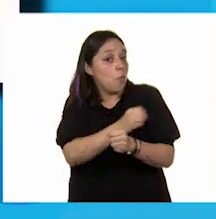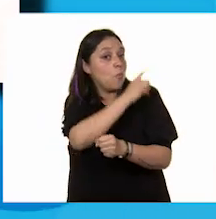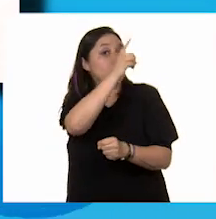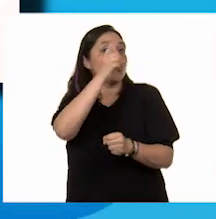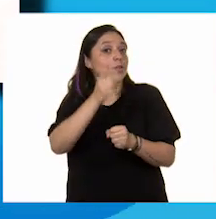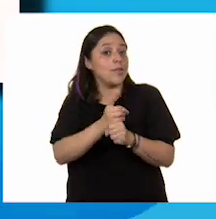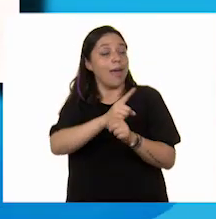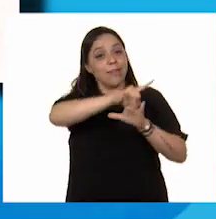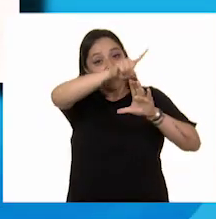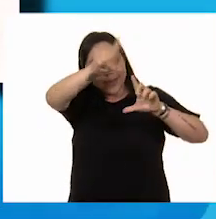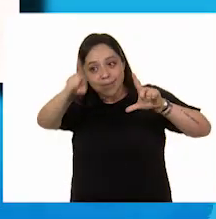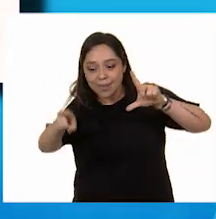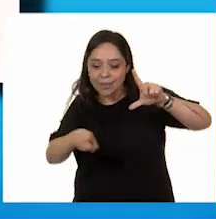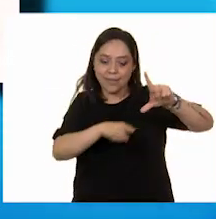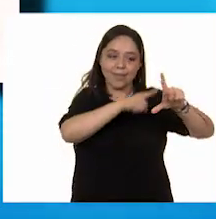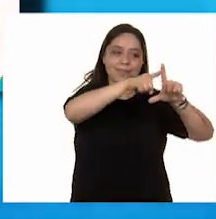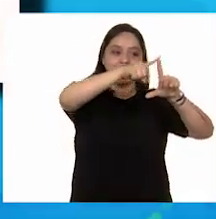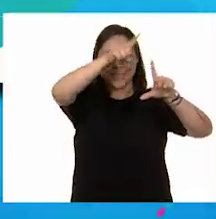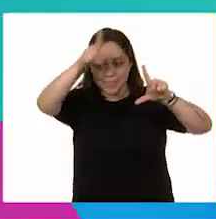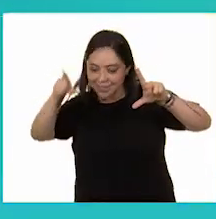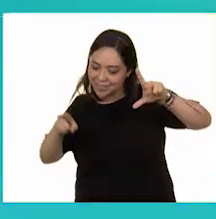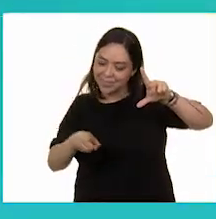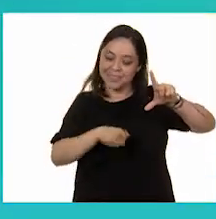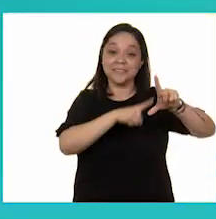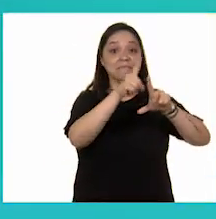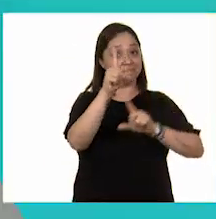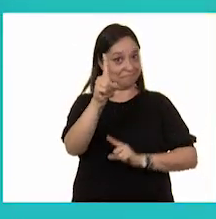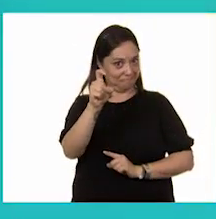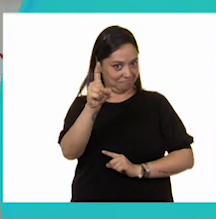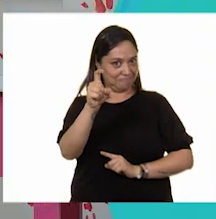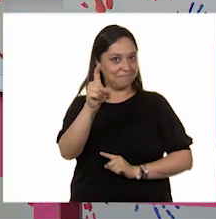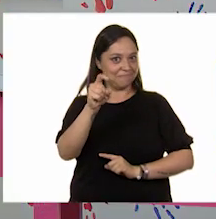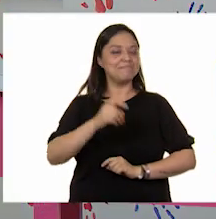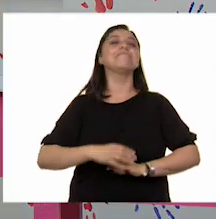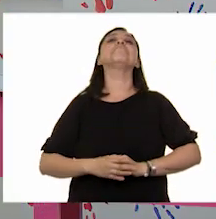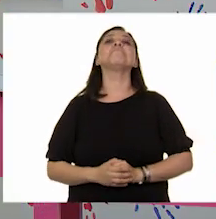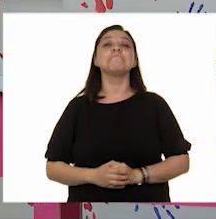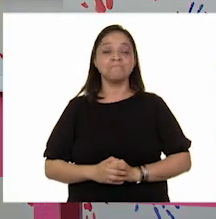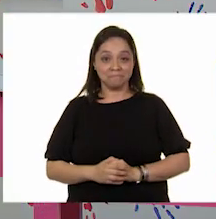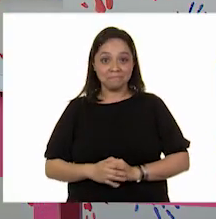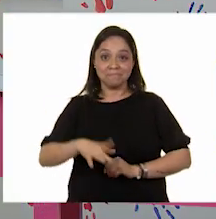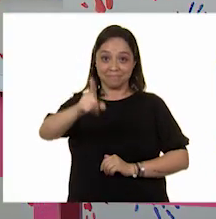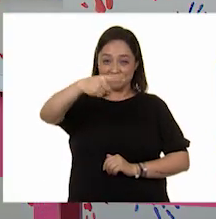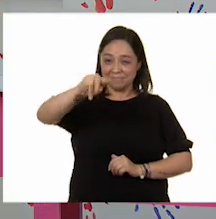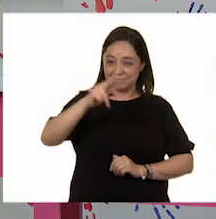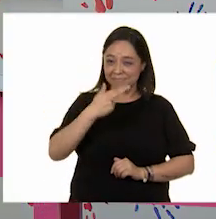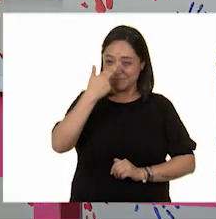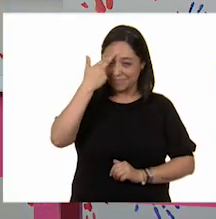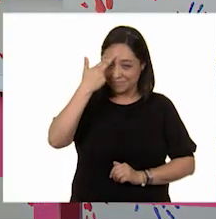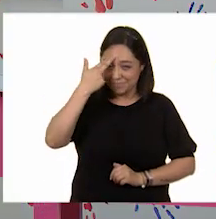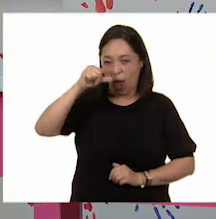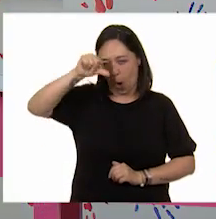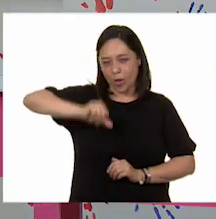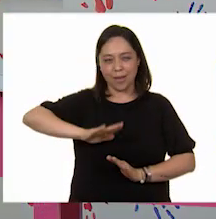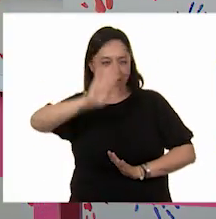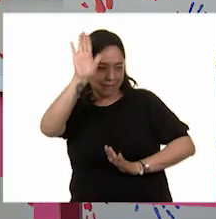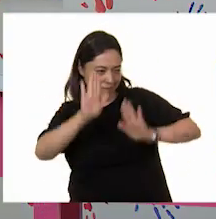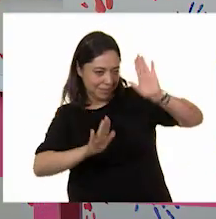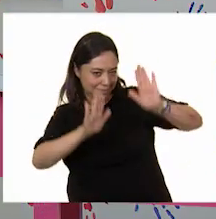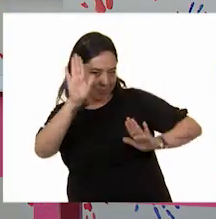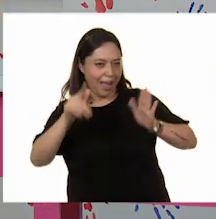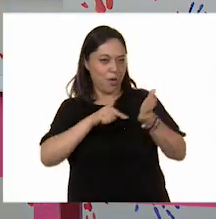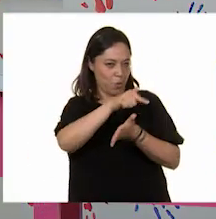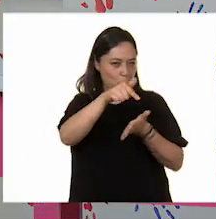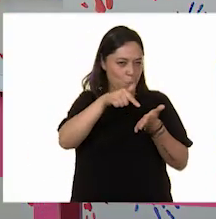repetir el ciclo del agua. Así es. Pues ahora, como recuerdan, al principio votamos. Y en segundo